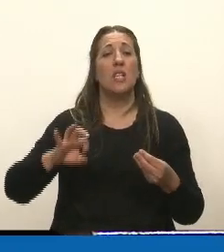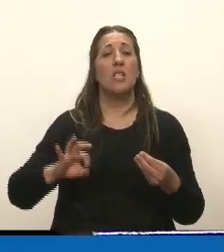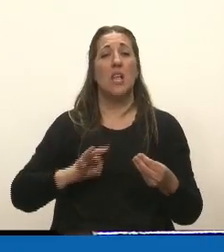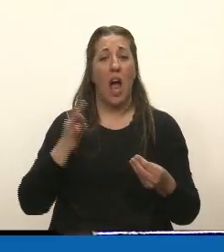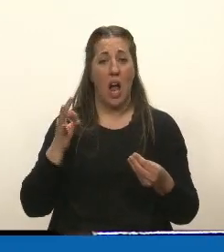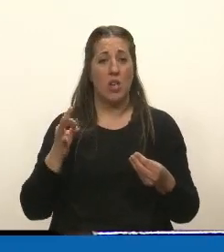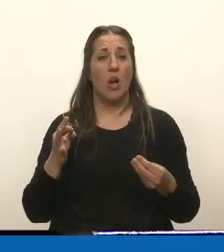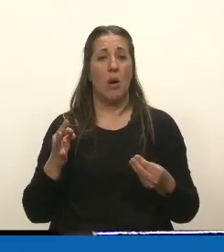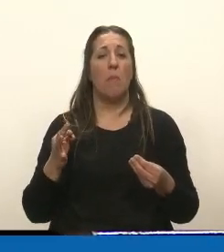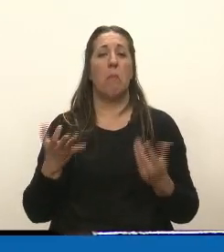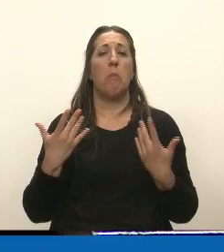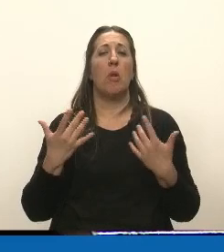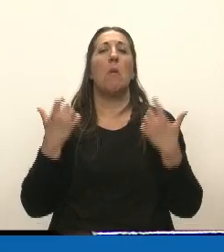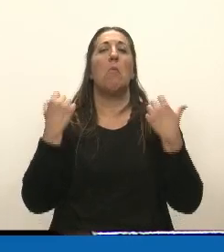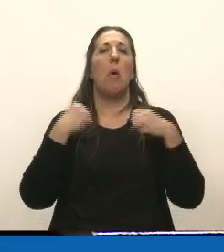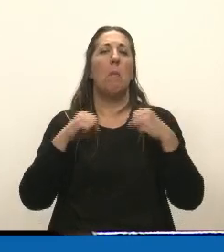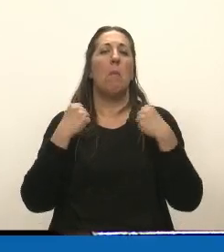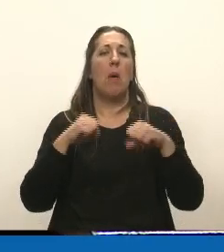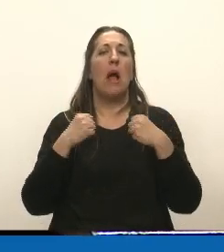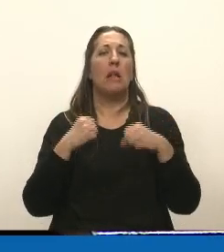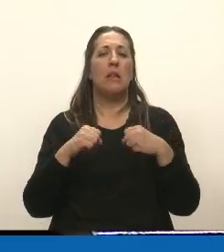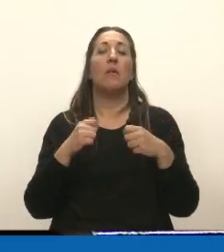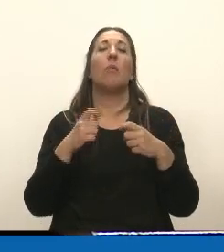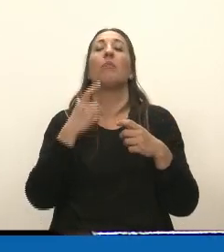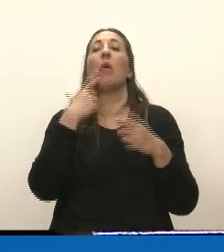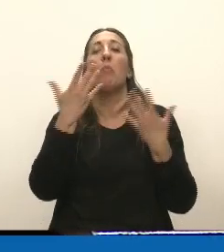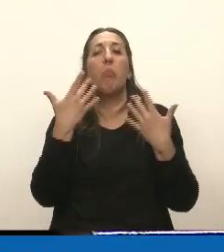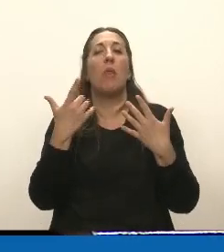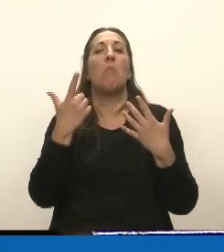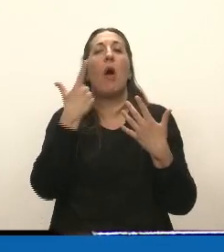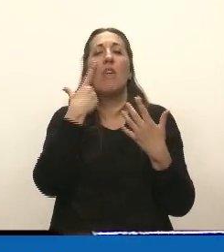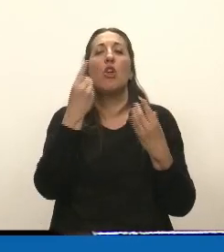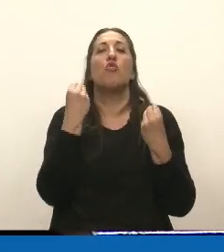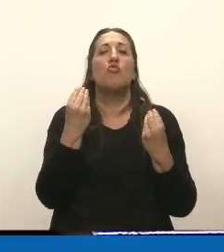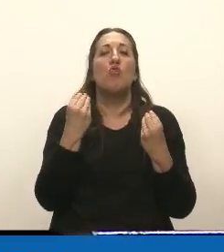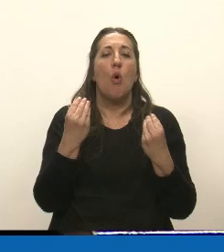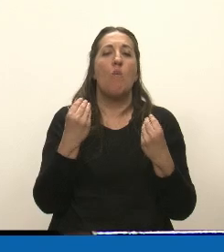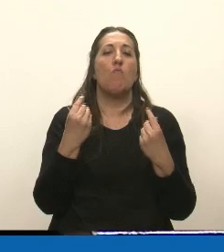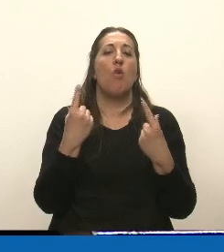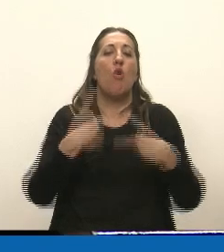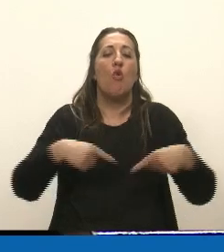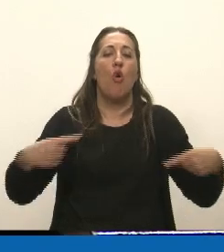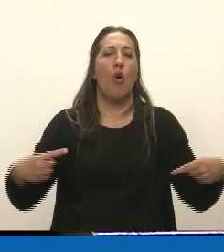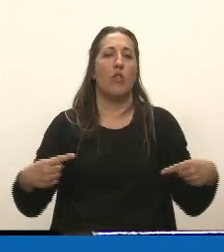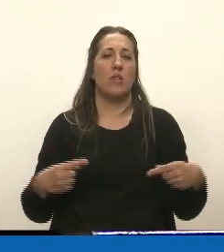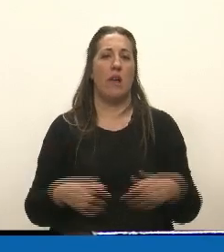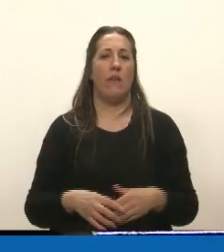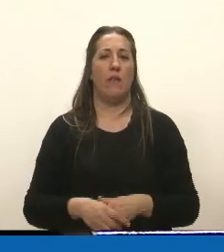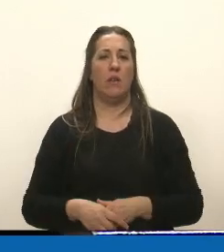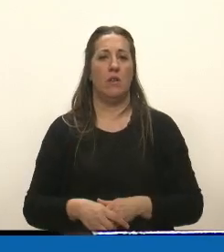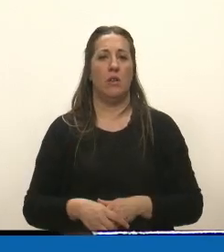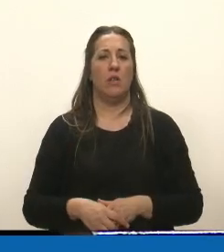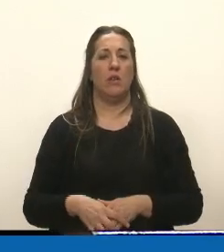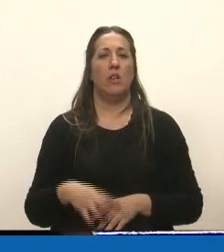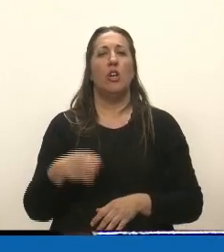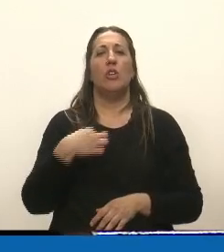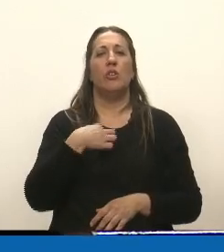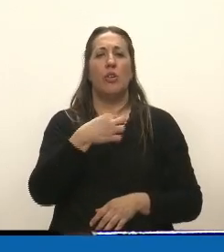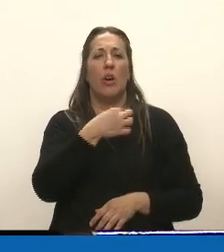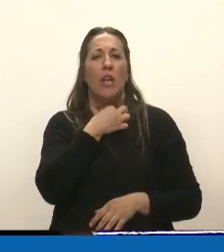podemos ensayar de dónde podemos sacar los recursos, señor presidente. Así que yo quiero